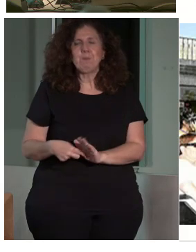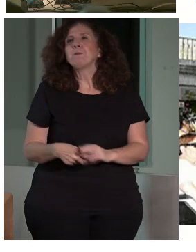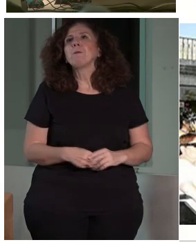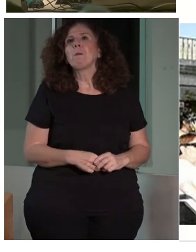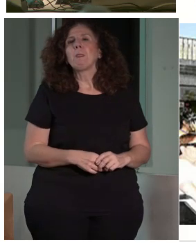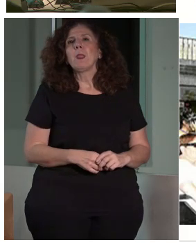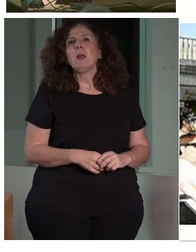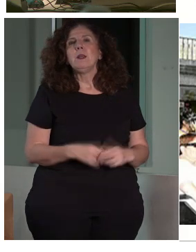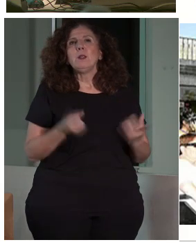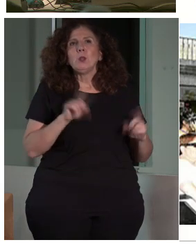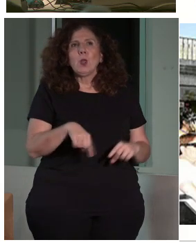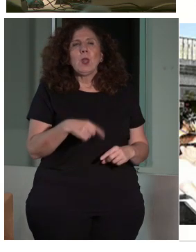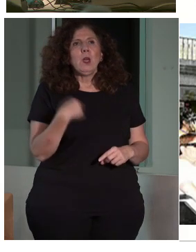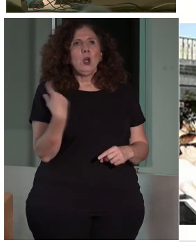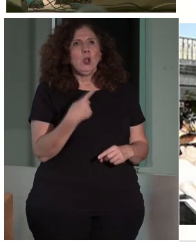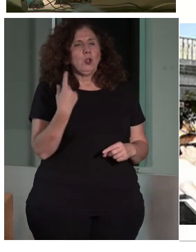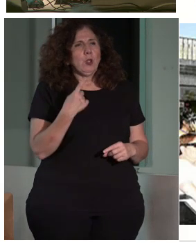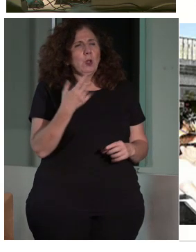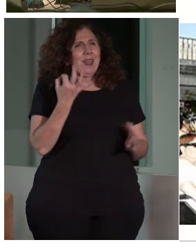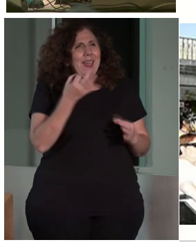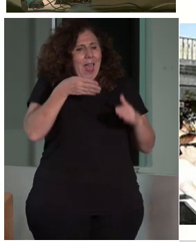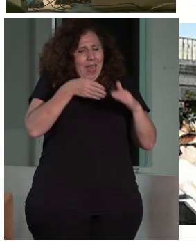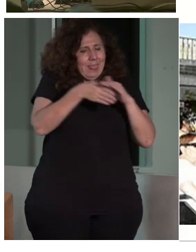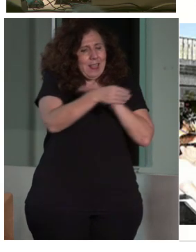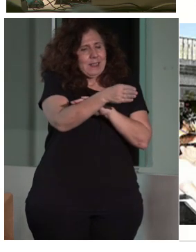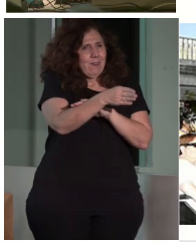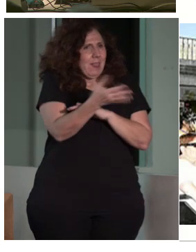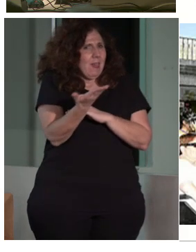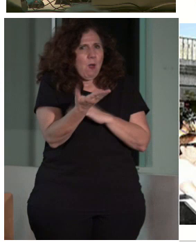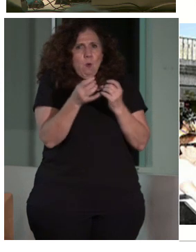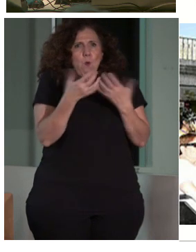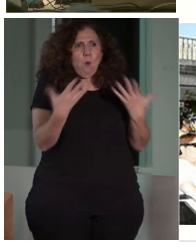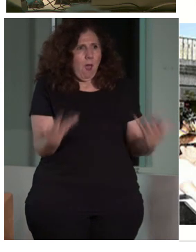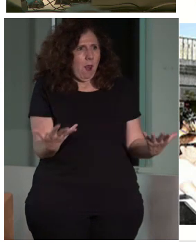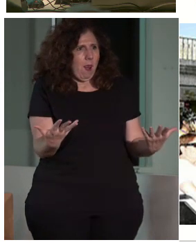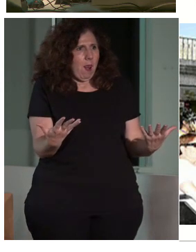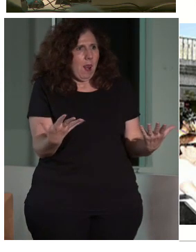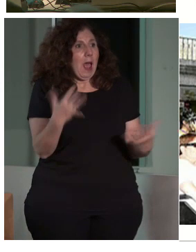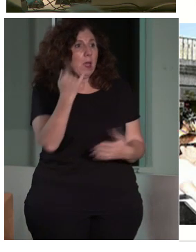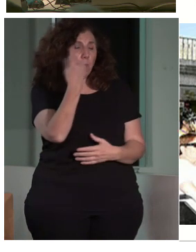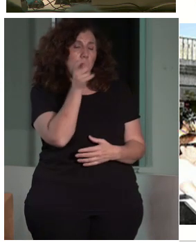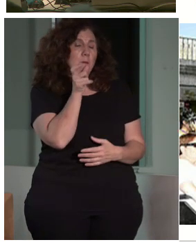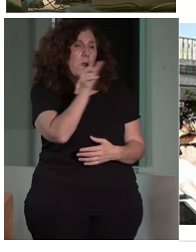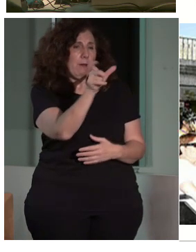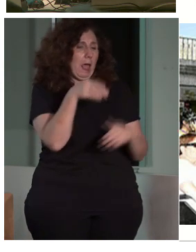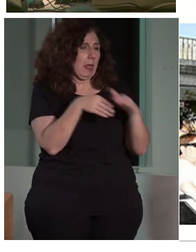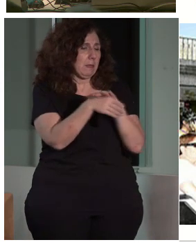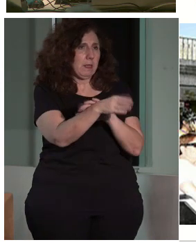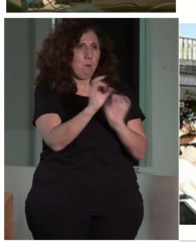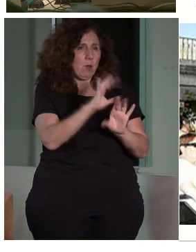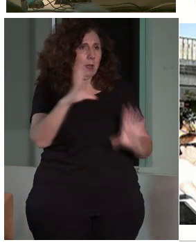¿qué entendíamos, qué accesibilidad estábamos tratando aquí? Pues hay una accesibilidad que es la que nos viene definida desde la convención,